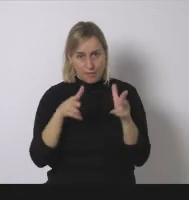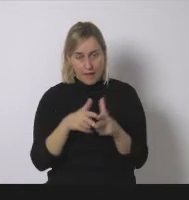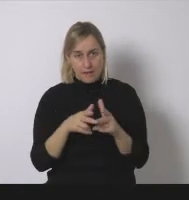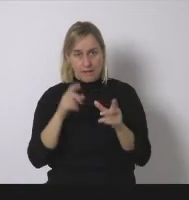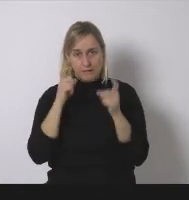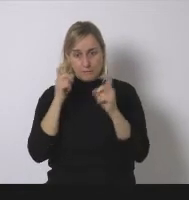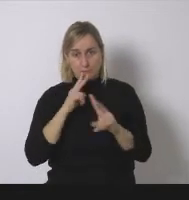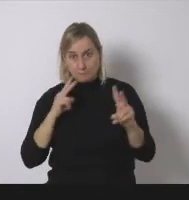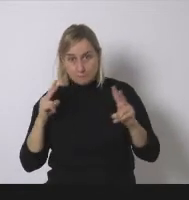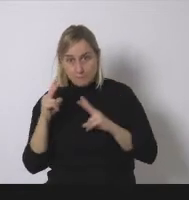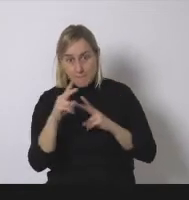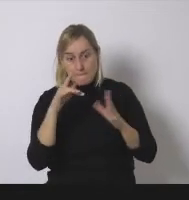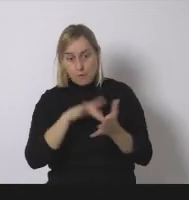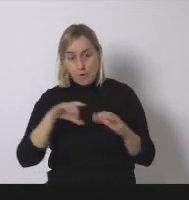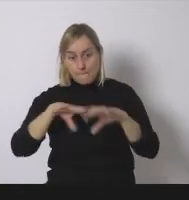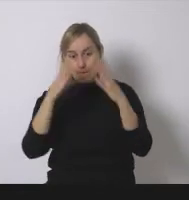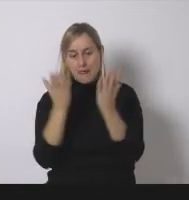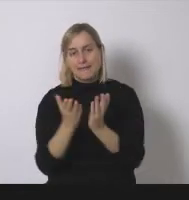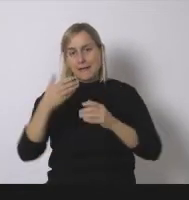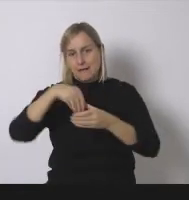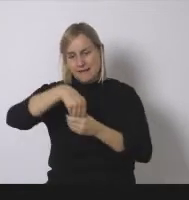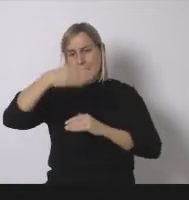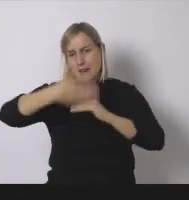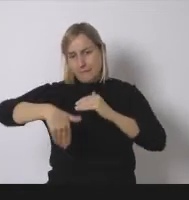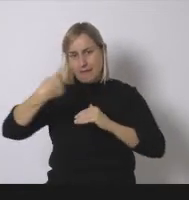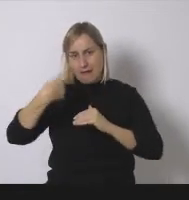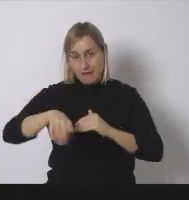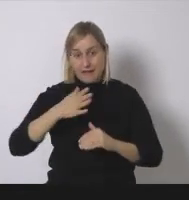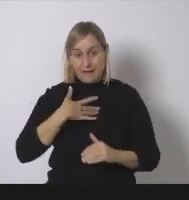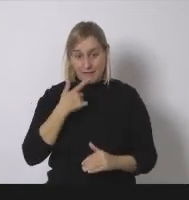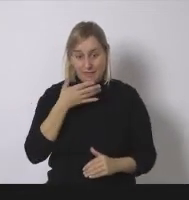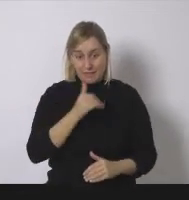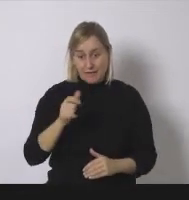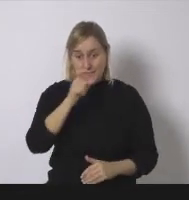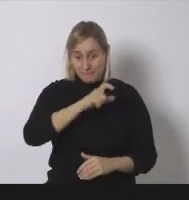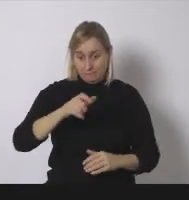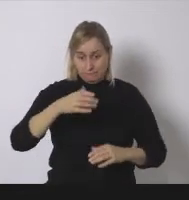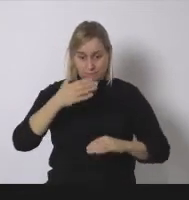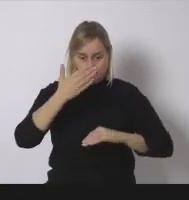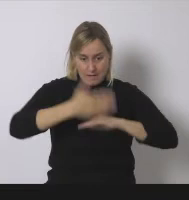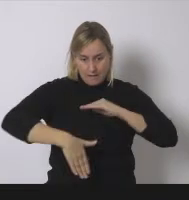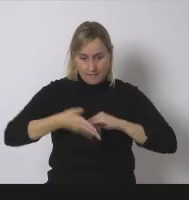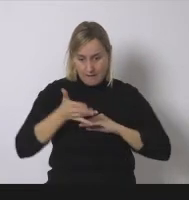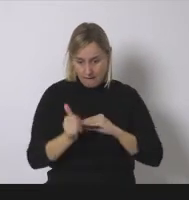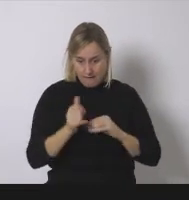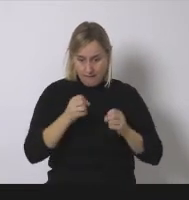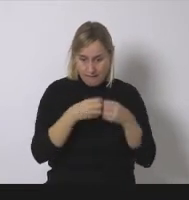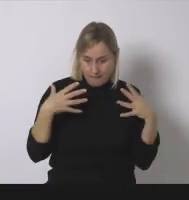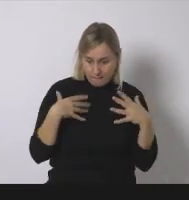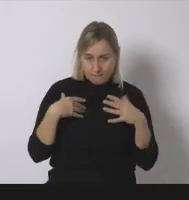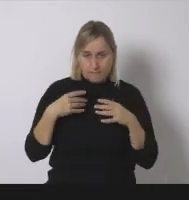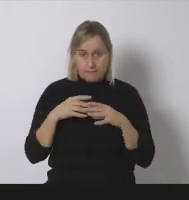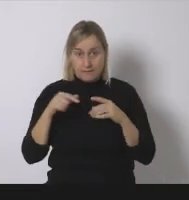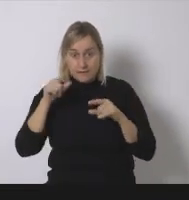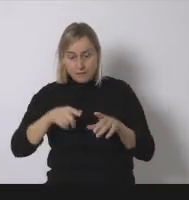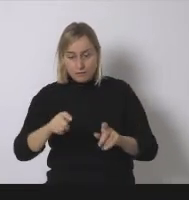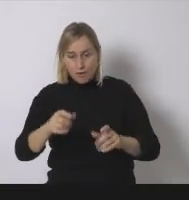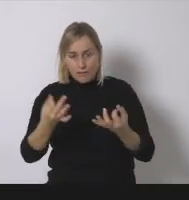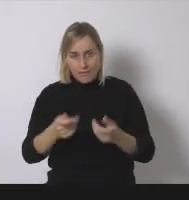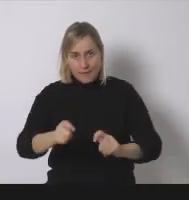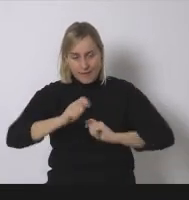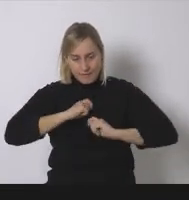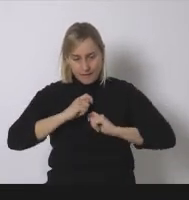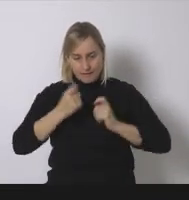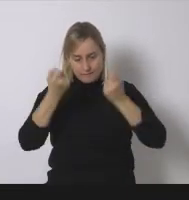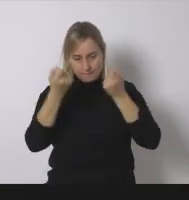pero estamos en un planeta finito y tenemos unas limitaciones materiales y energéticas esto nos